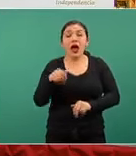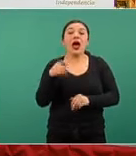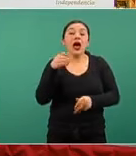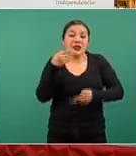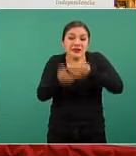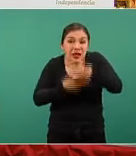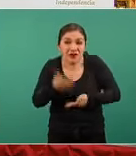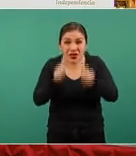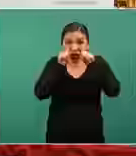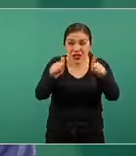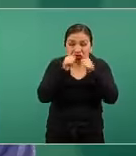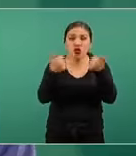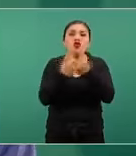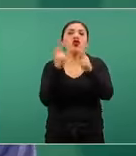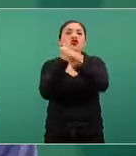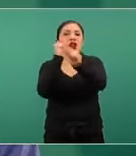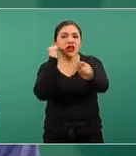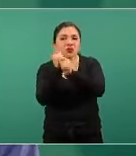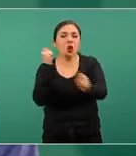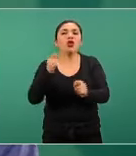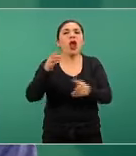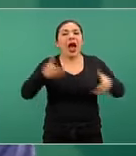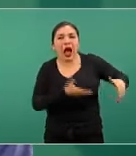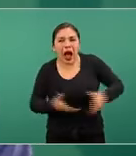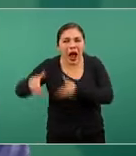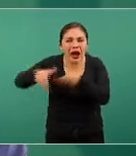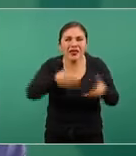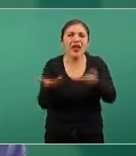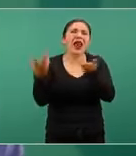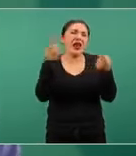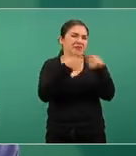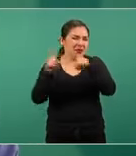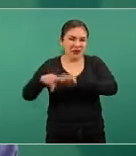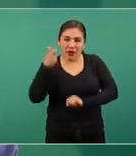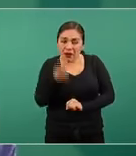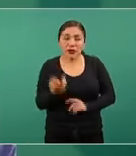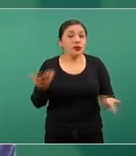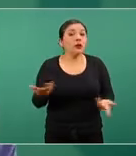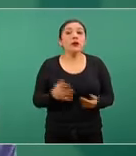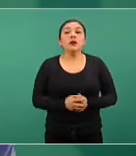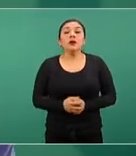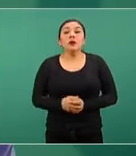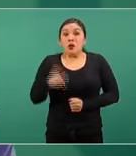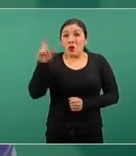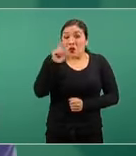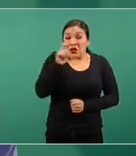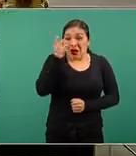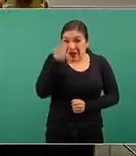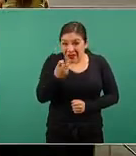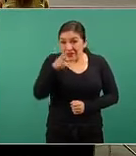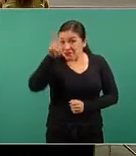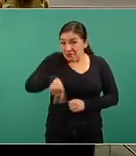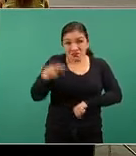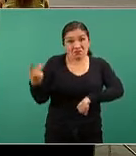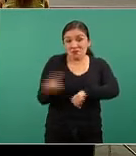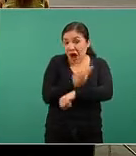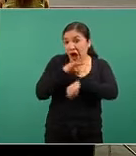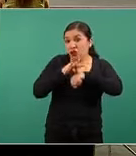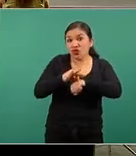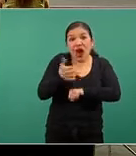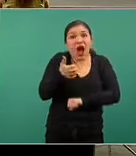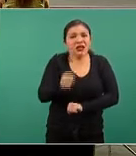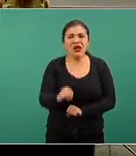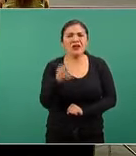el transporte, la calidad de las carreteras o los caminos, etcétera. Y cuando esto es la realidad, que es una